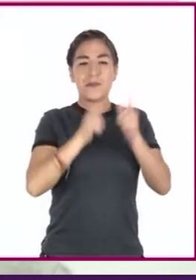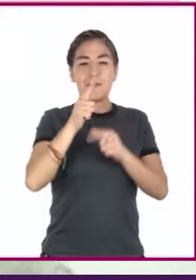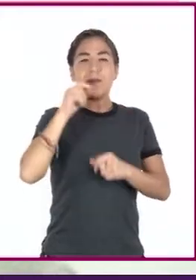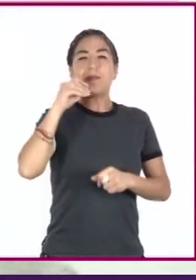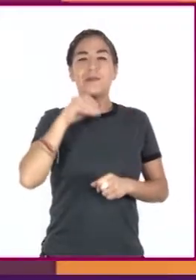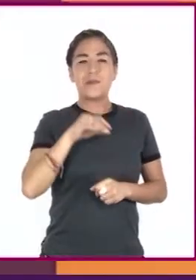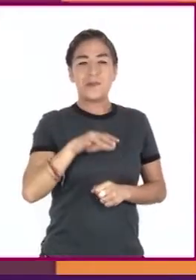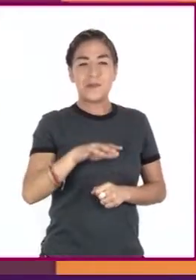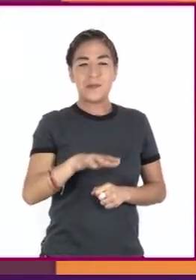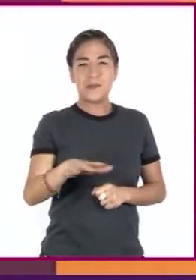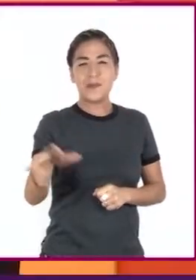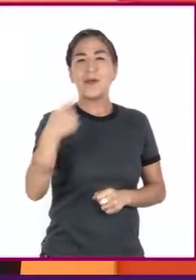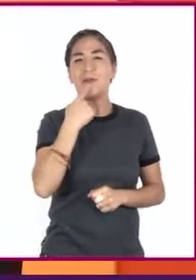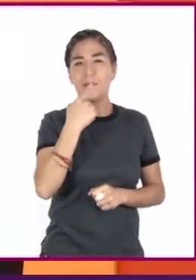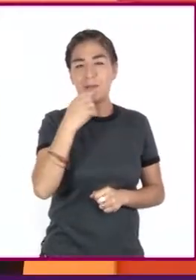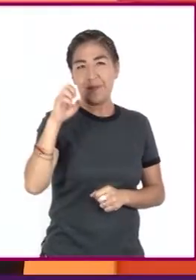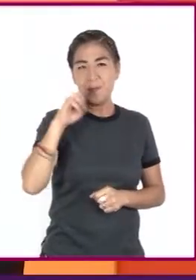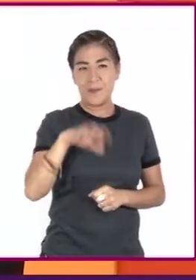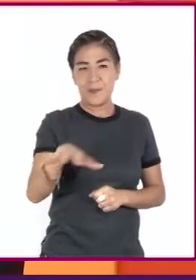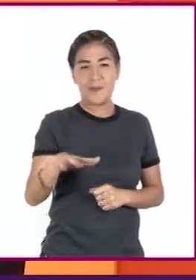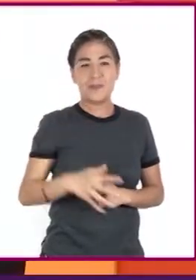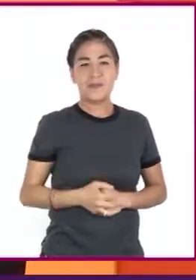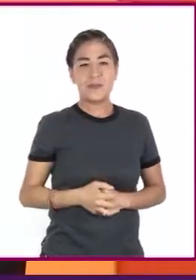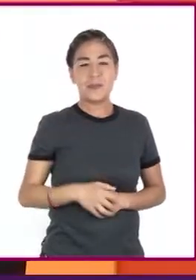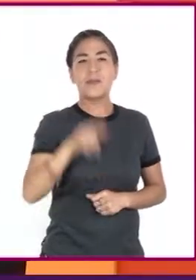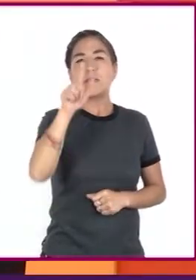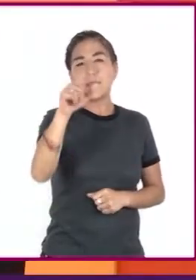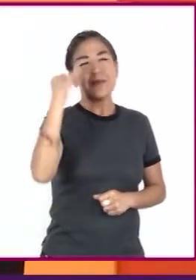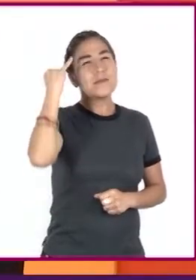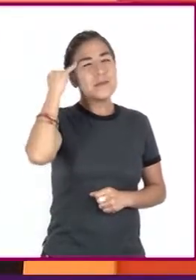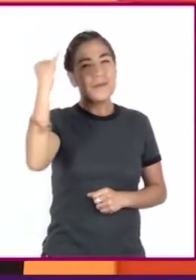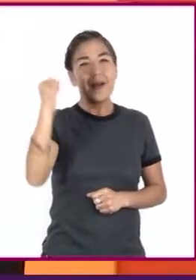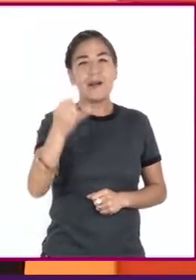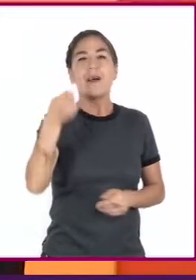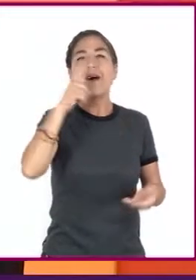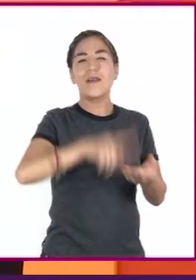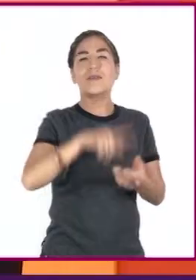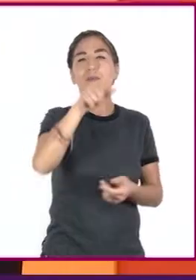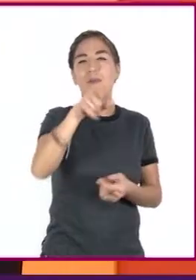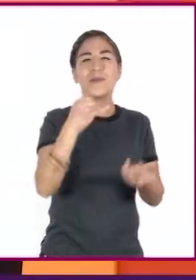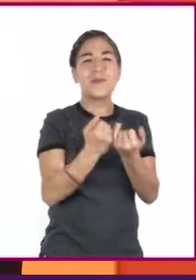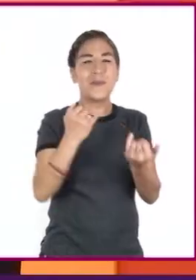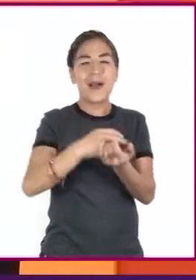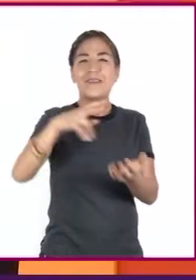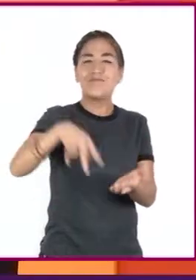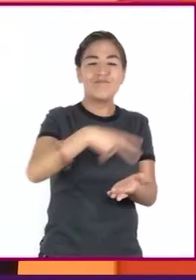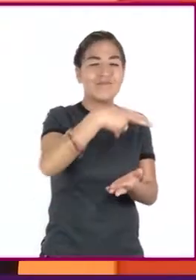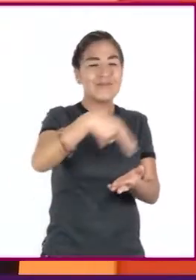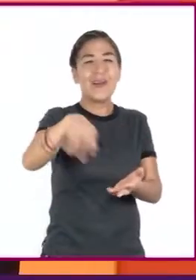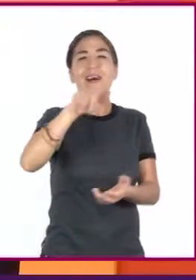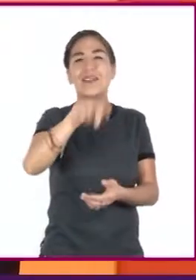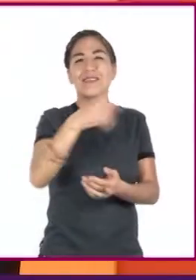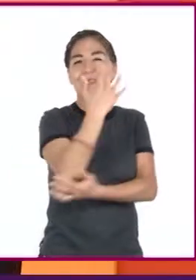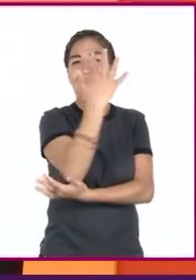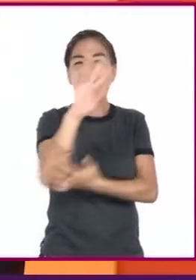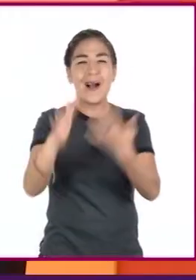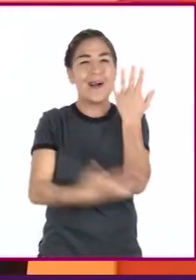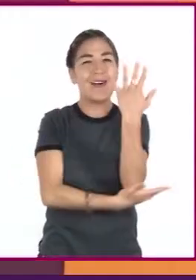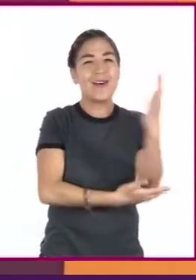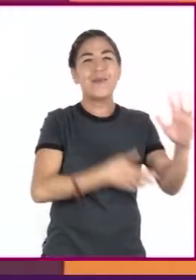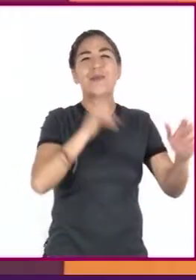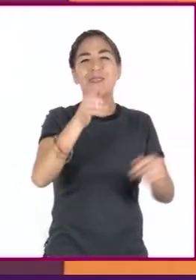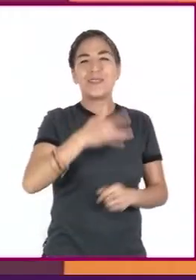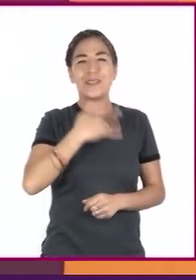lentamente por su boca. Imaginen que se encuentran caminando por un bosque. Sienten el aire